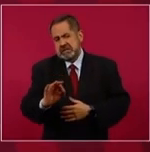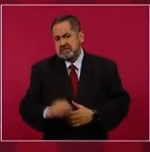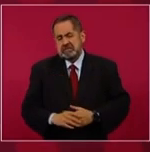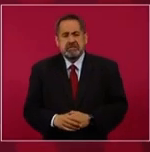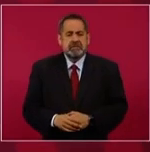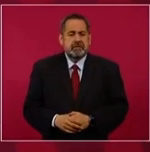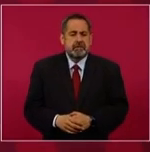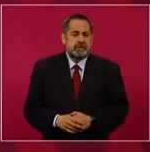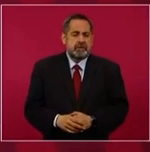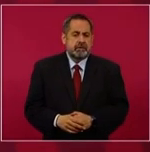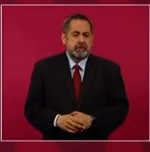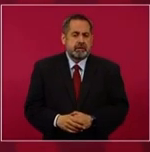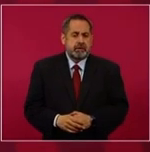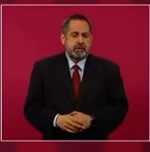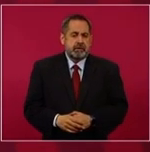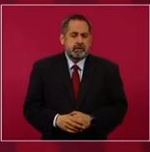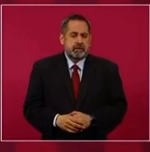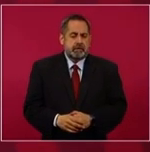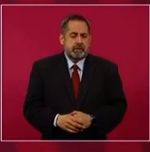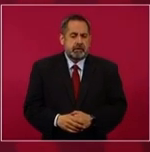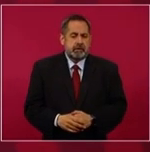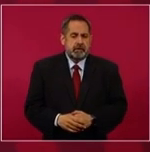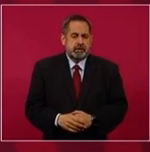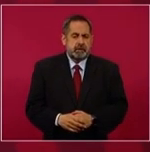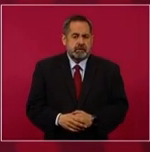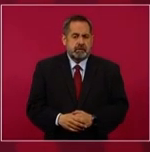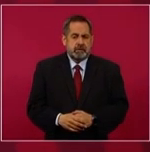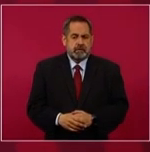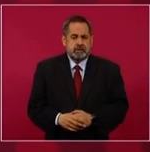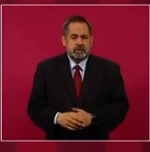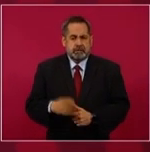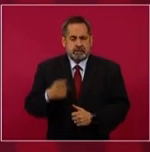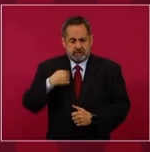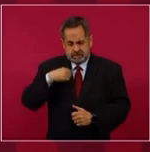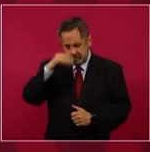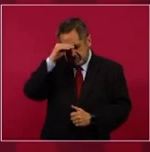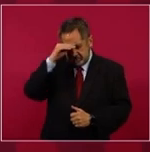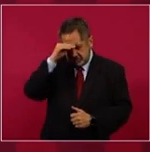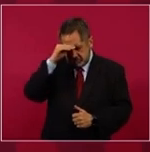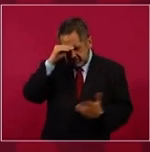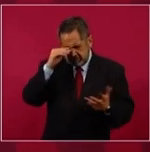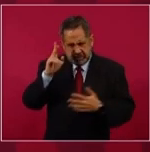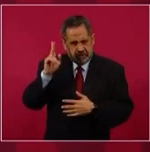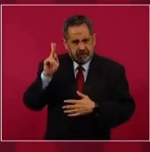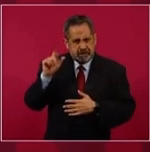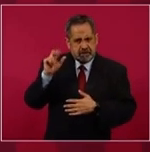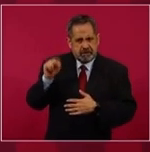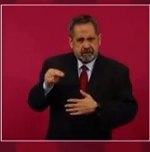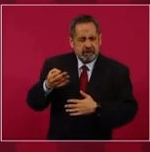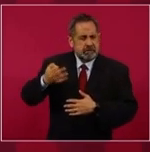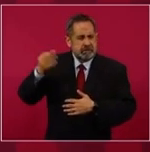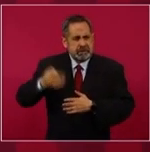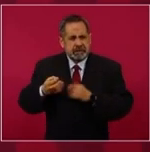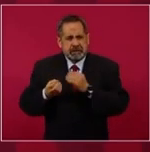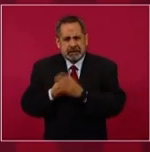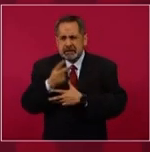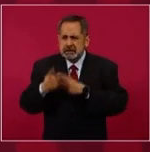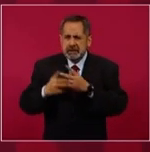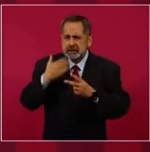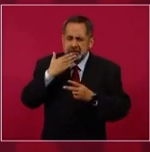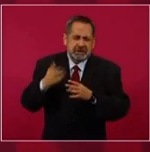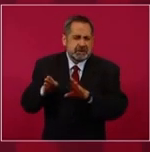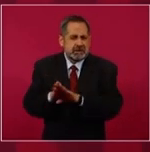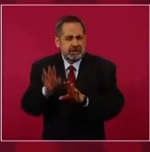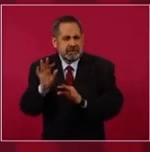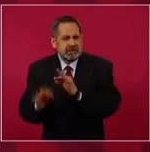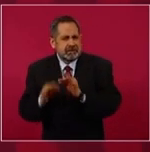¿En qué consistió la eficacia de